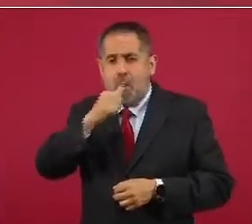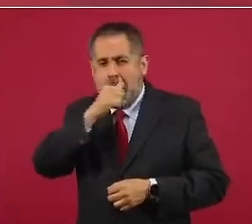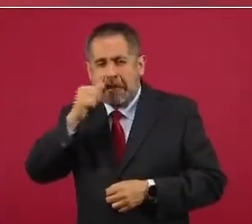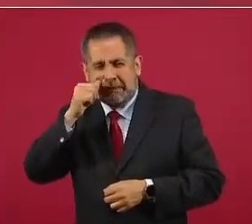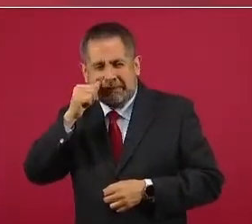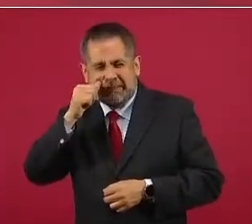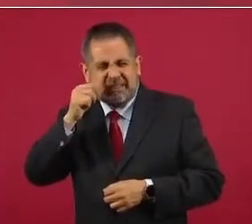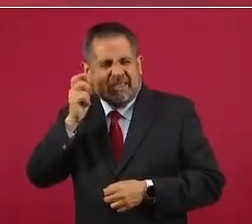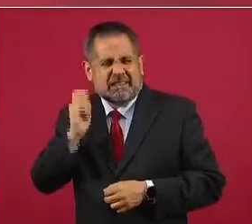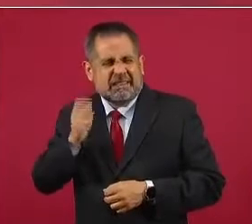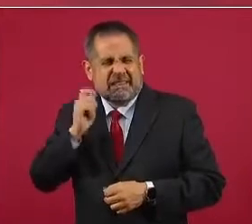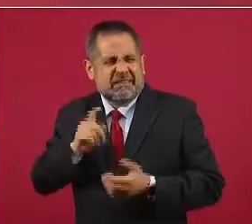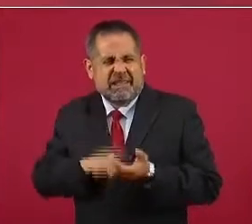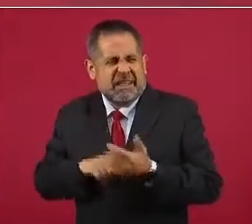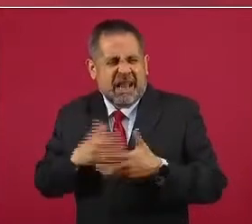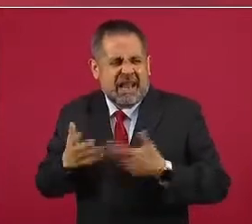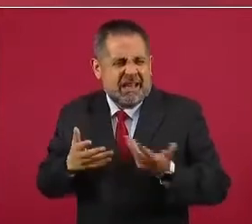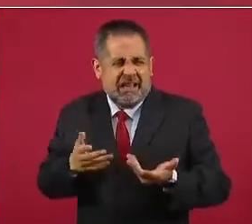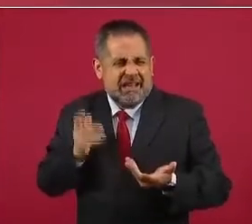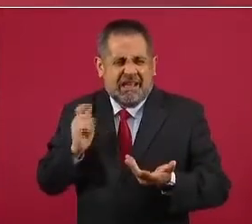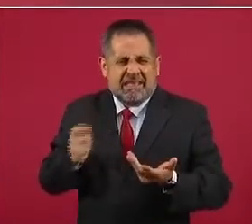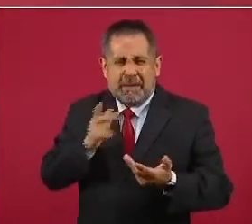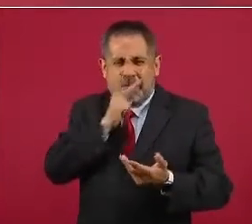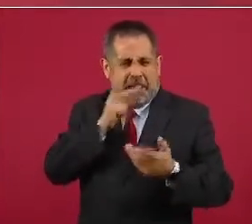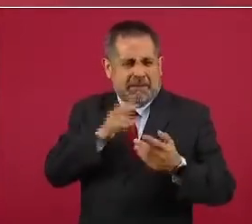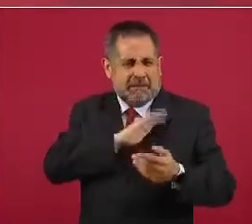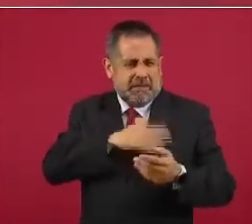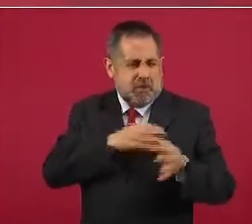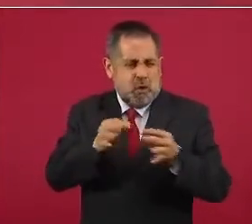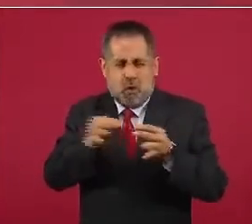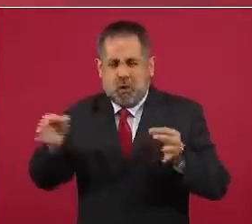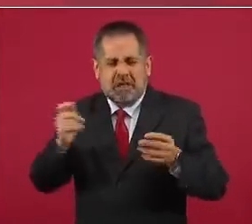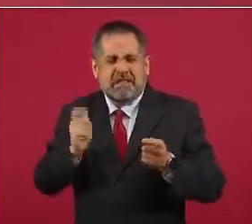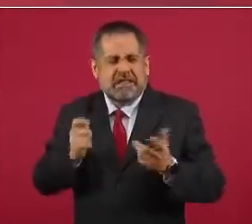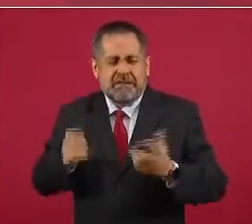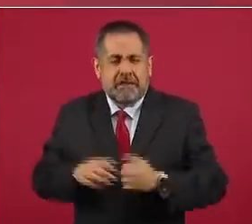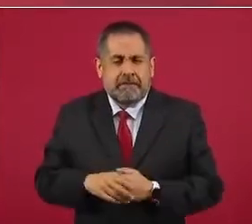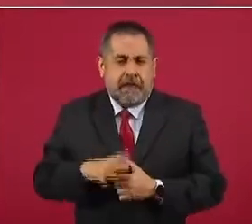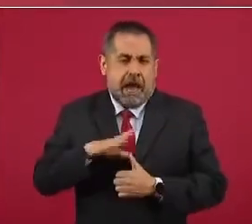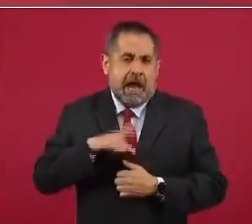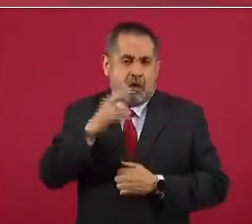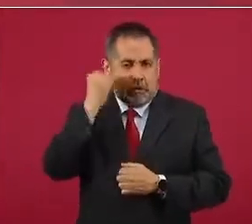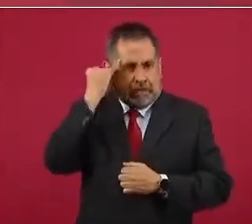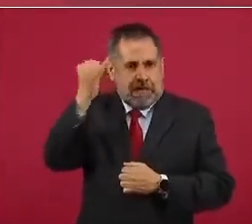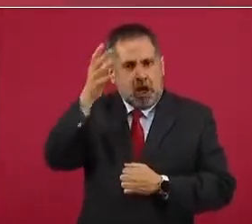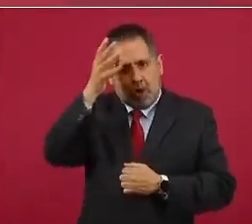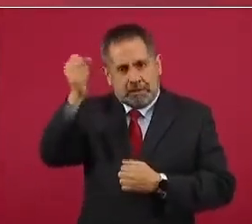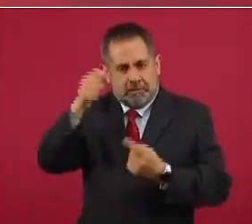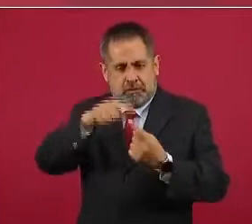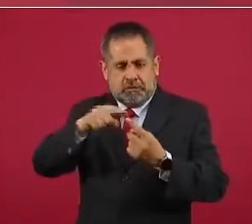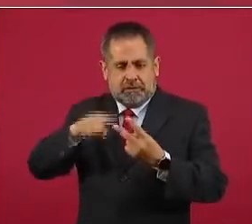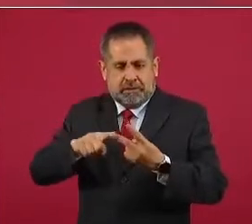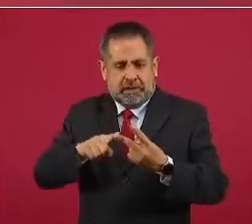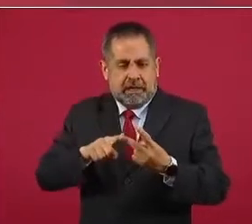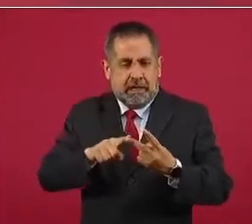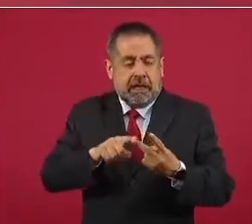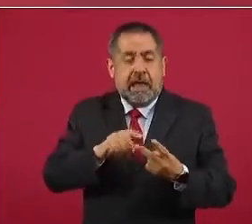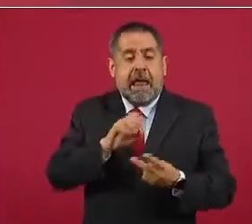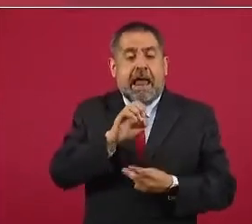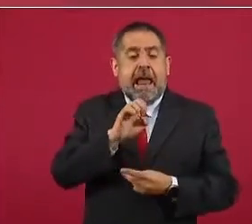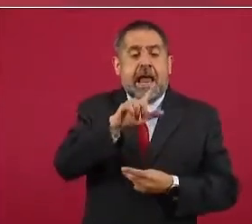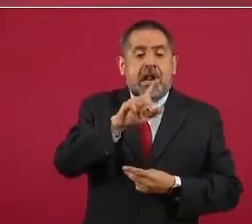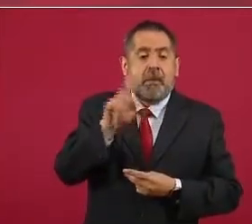hay dos interpretaciones o dos versiones,